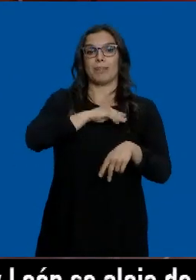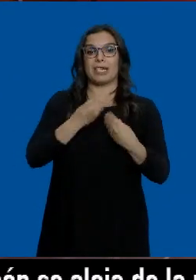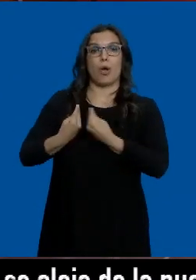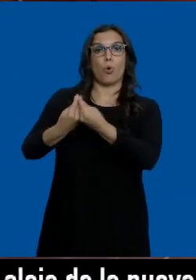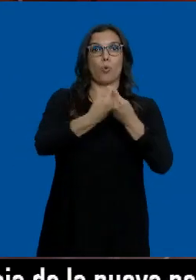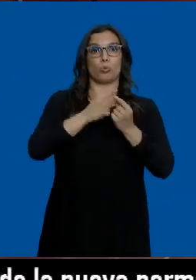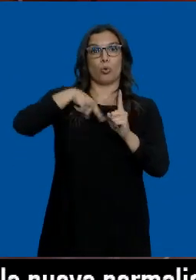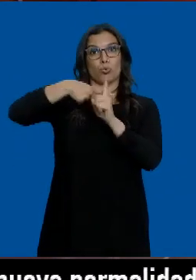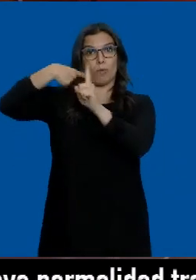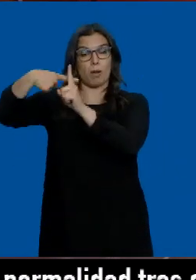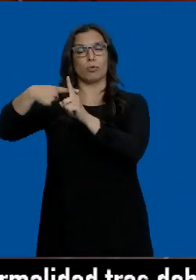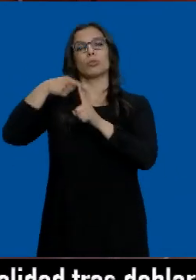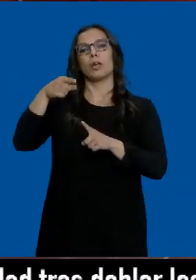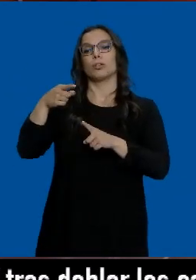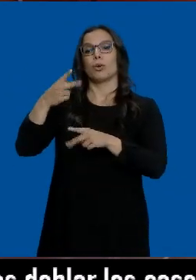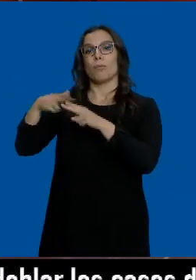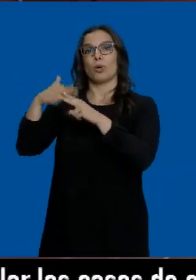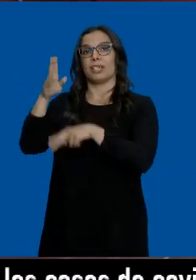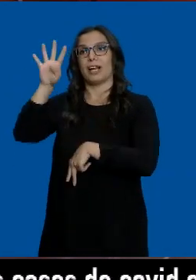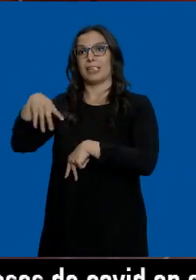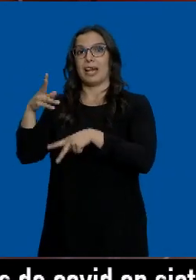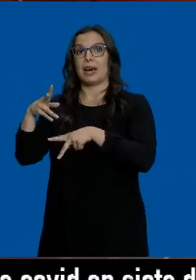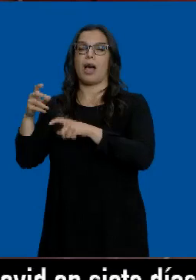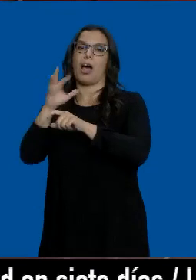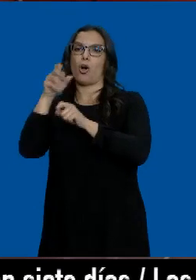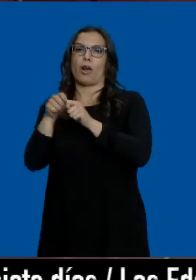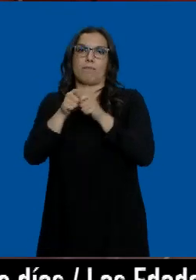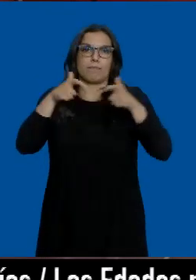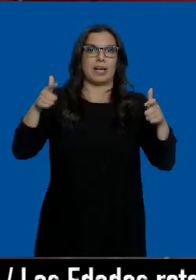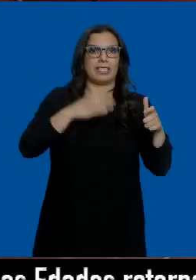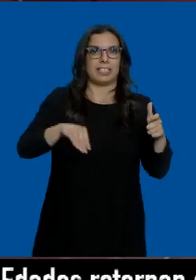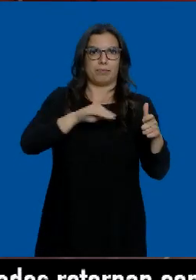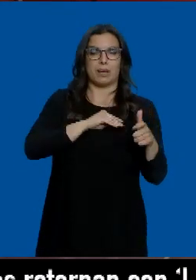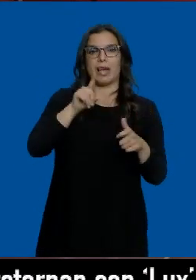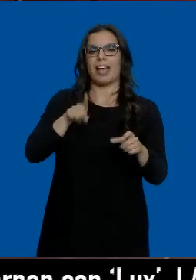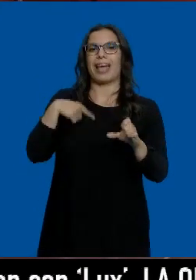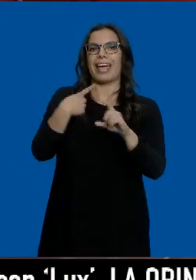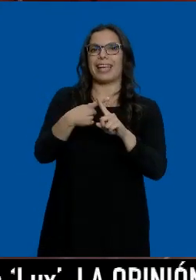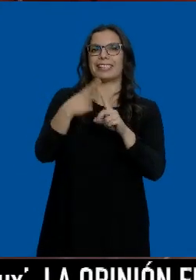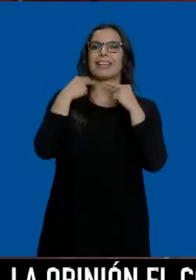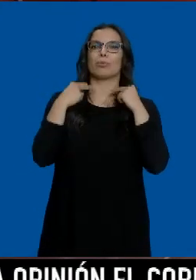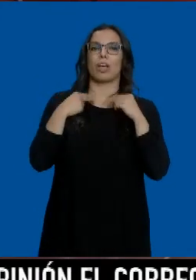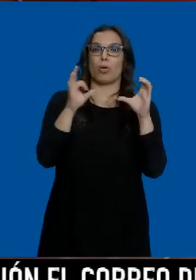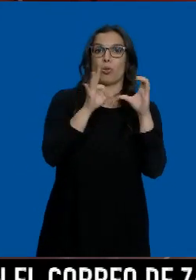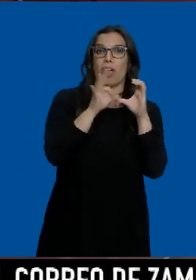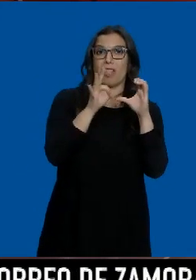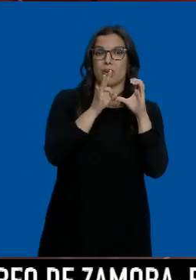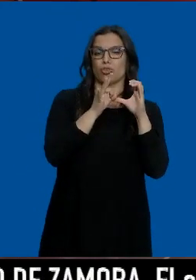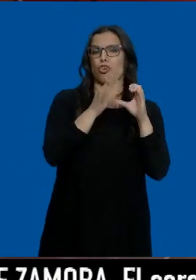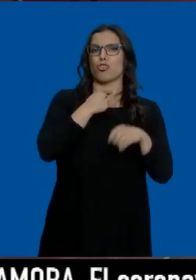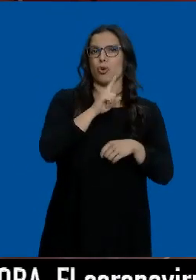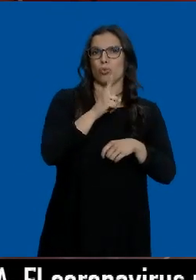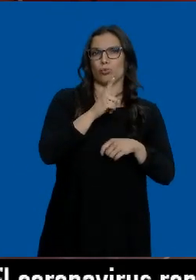dado el salto de la política catalana a la política nacional. Está formada por exdiputados de Ciudadanos críticos con la corriente oficial.